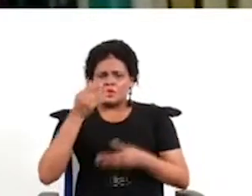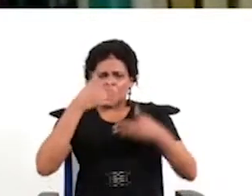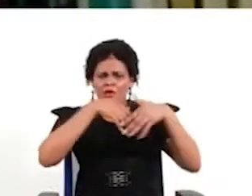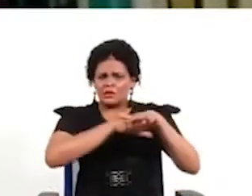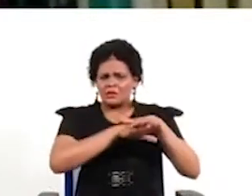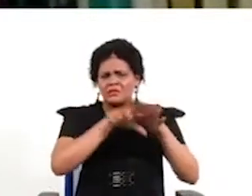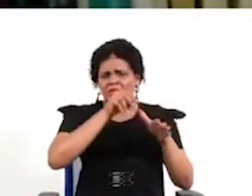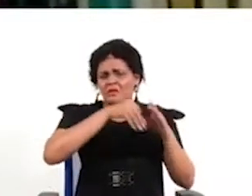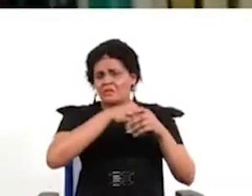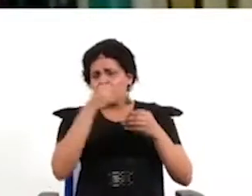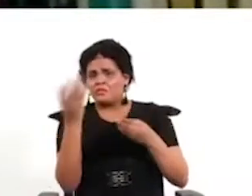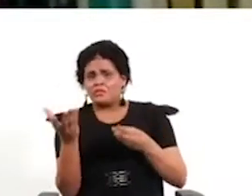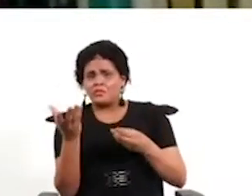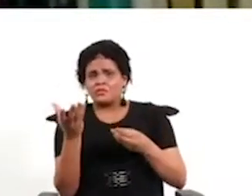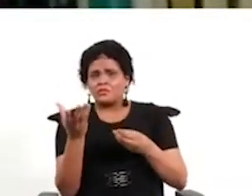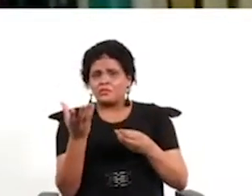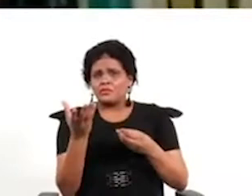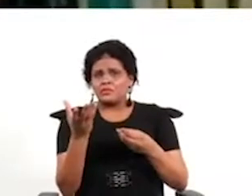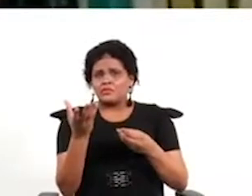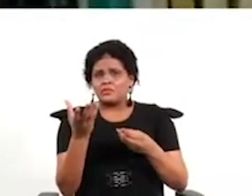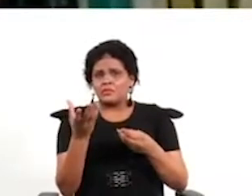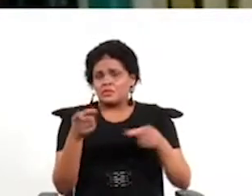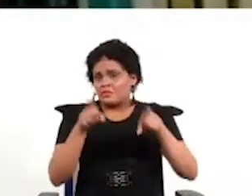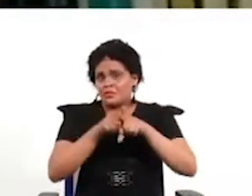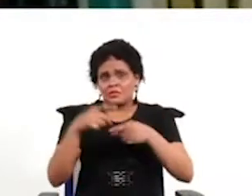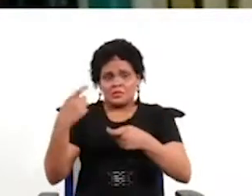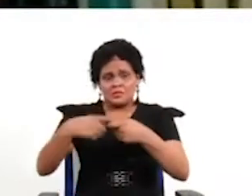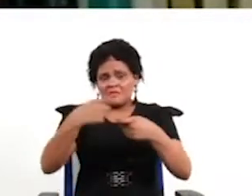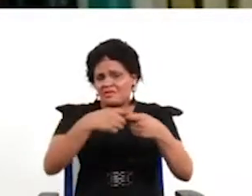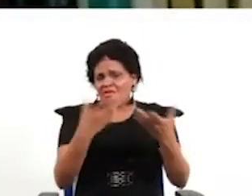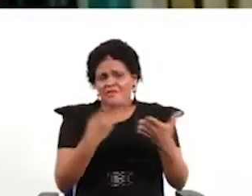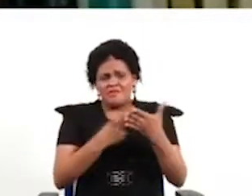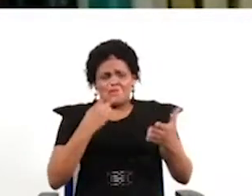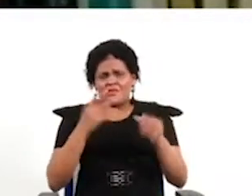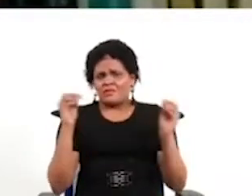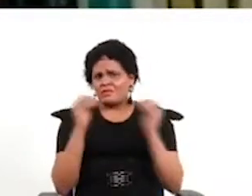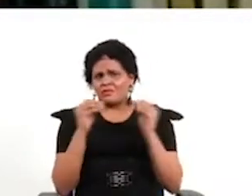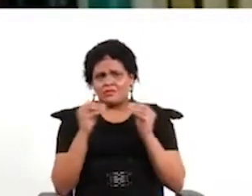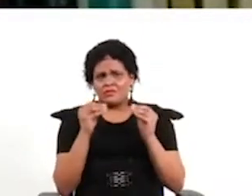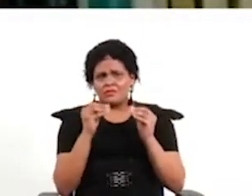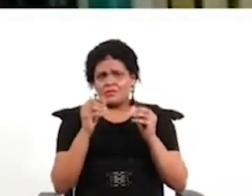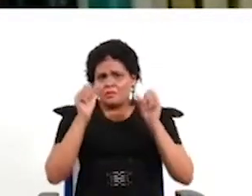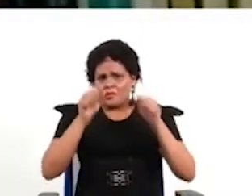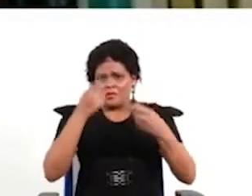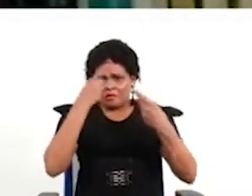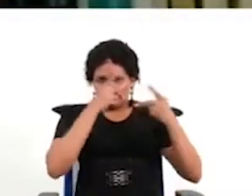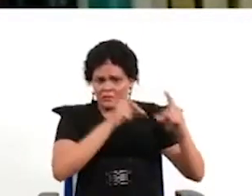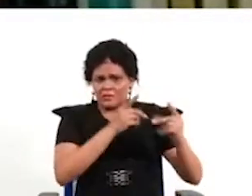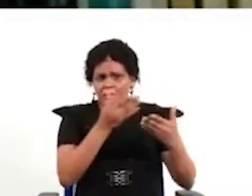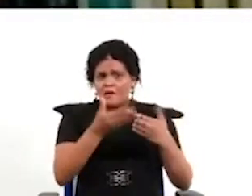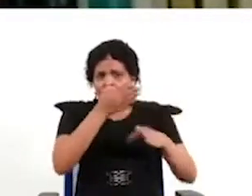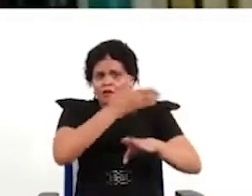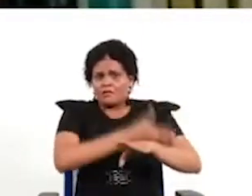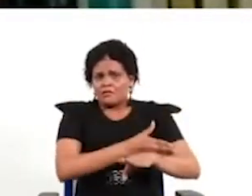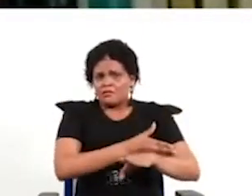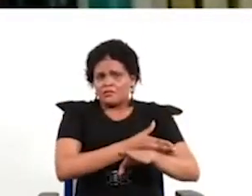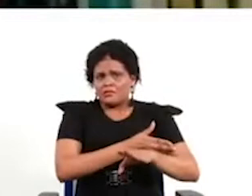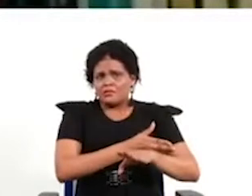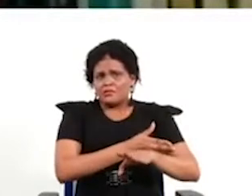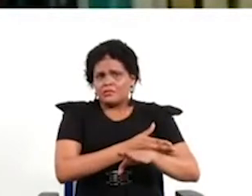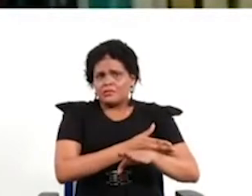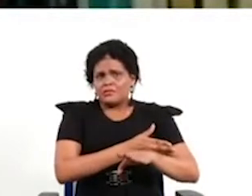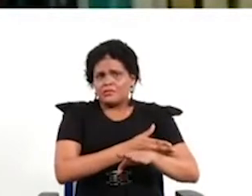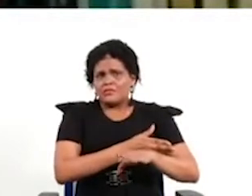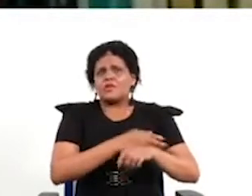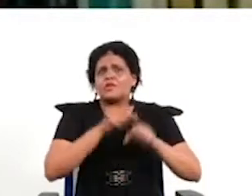como documento final la participación no vale nada ya ese comité podía haber decidido de antemano qué quería hacer entonces